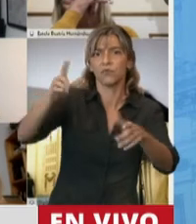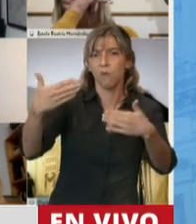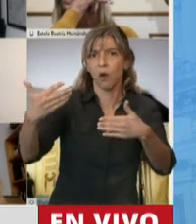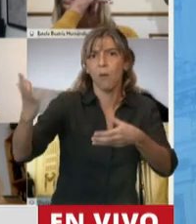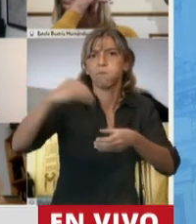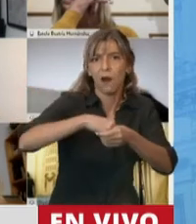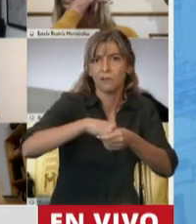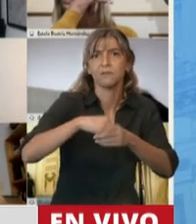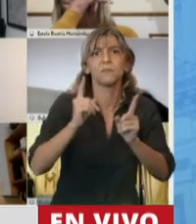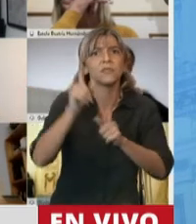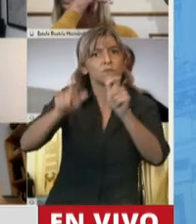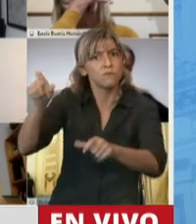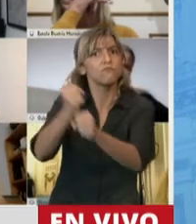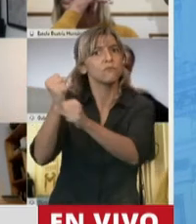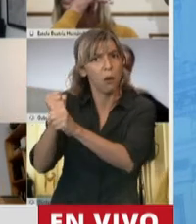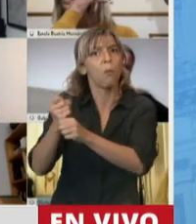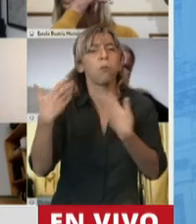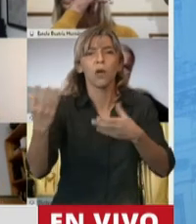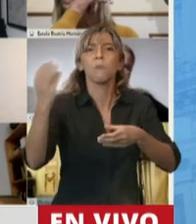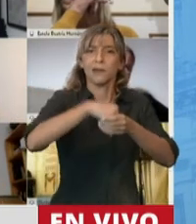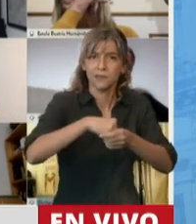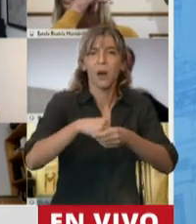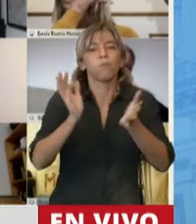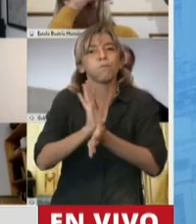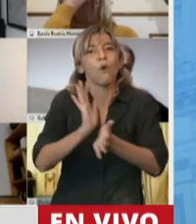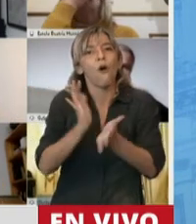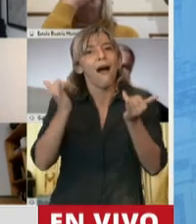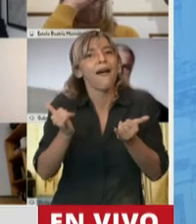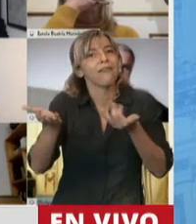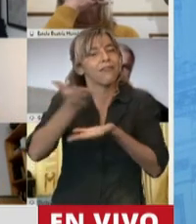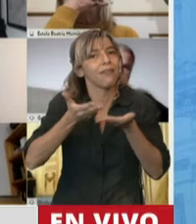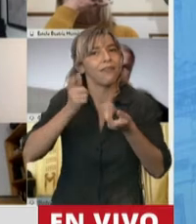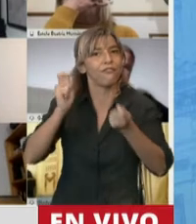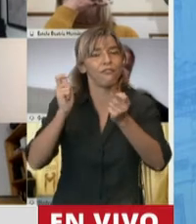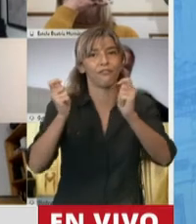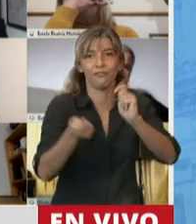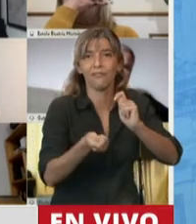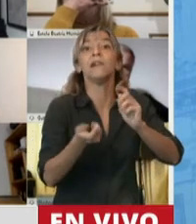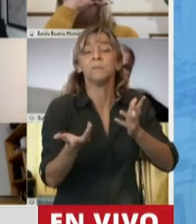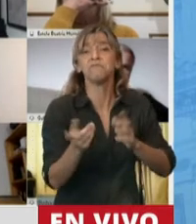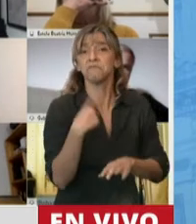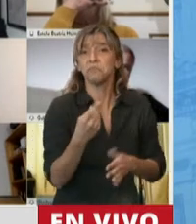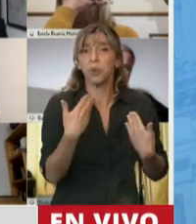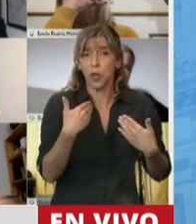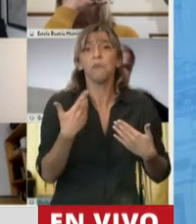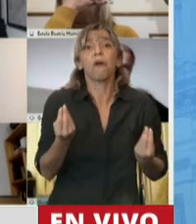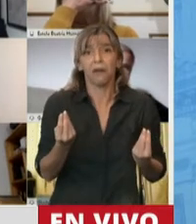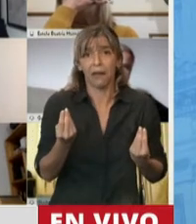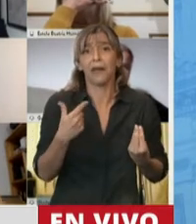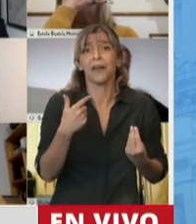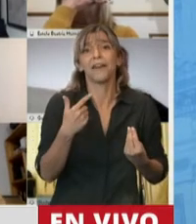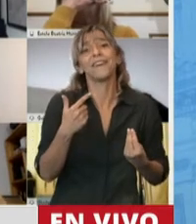de los trabajadores. Como dice un autor, es la posibilidad de enviar el trabajo al trabajador en lugar del